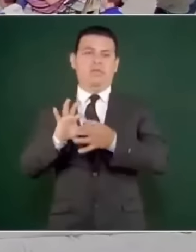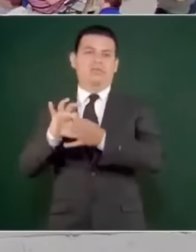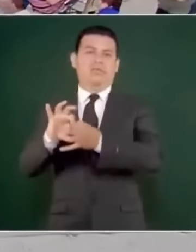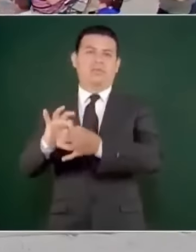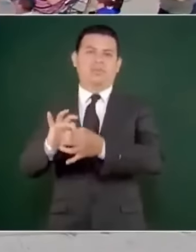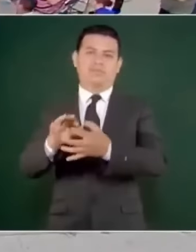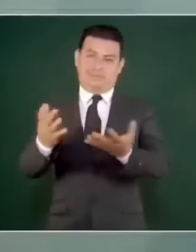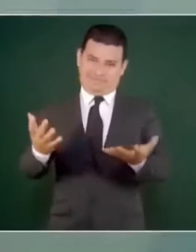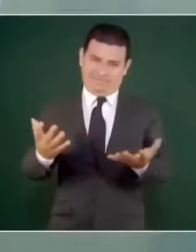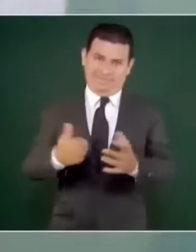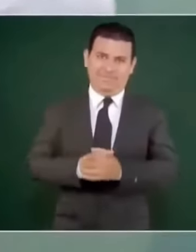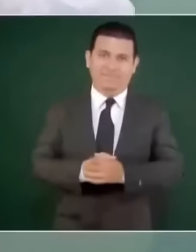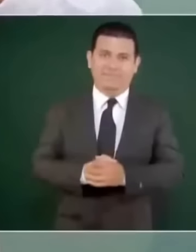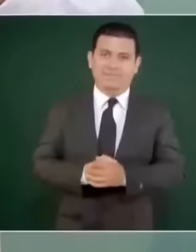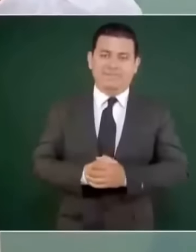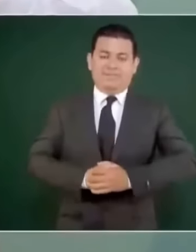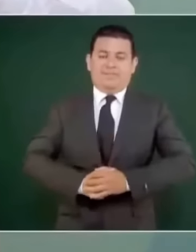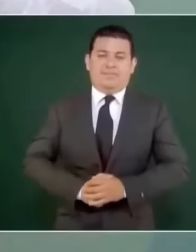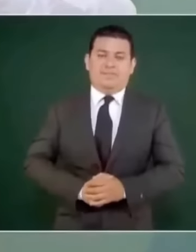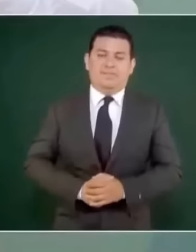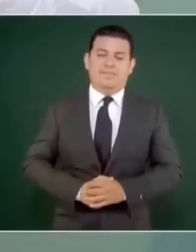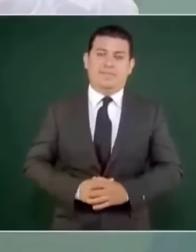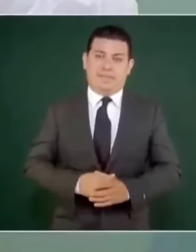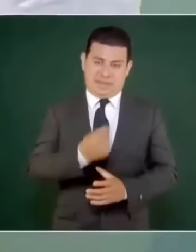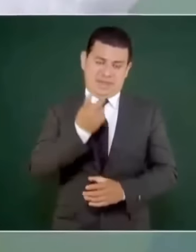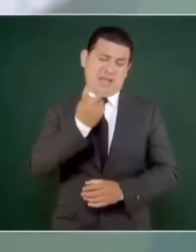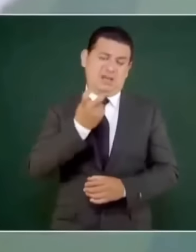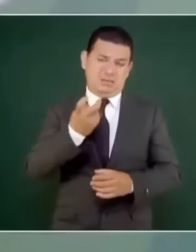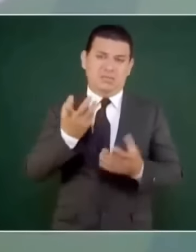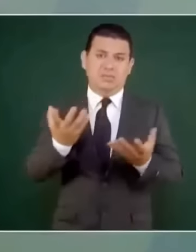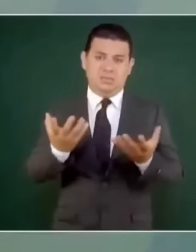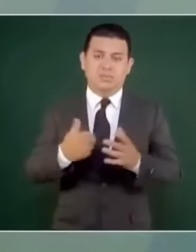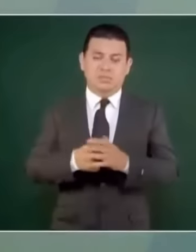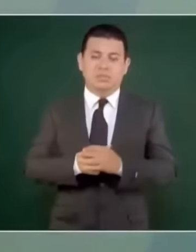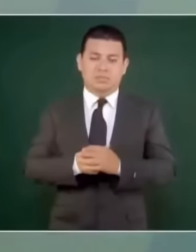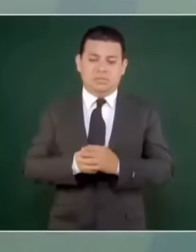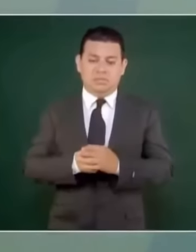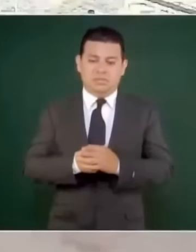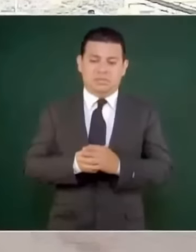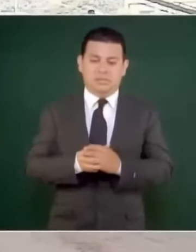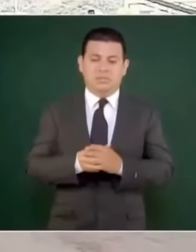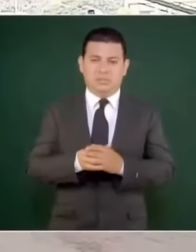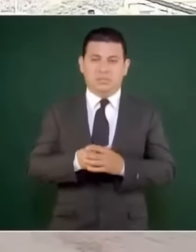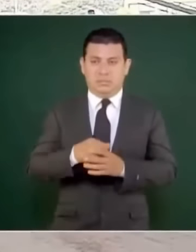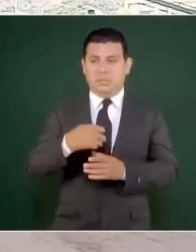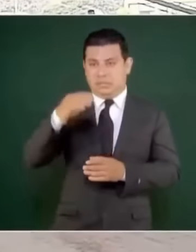Entonces, es eso. Sí, bien del New York Times,